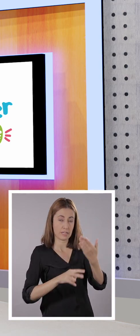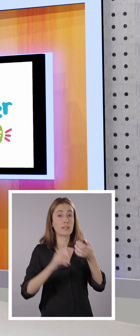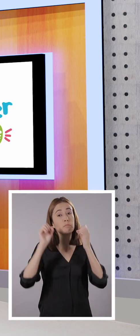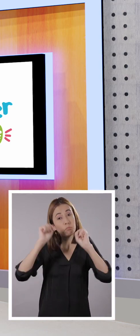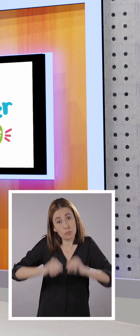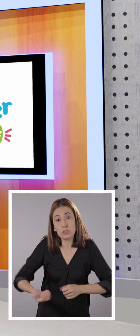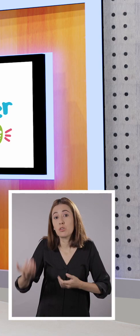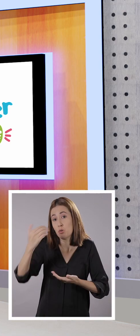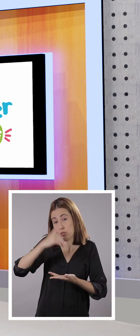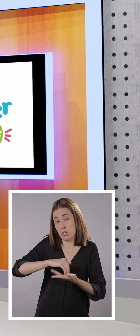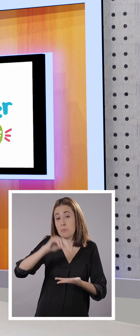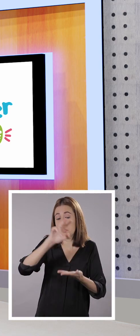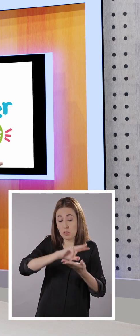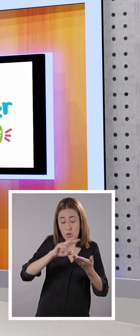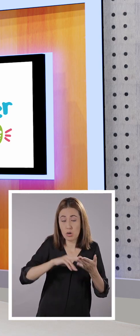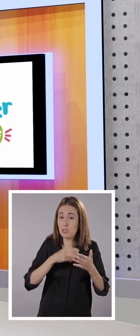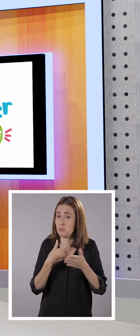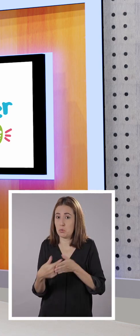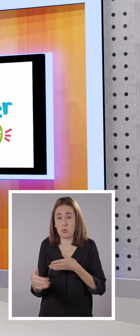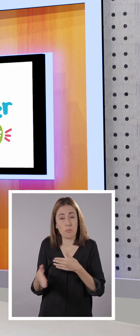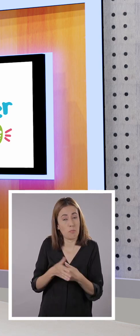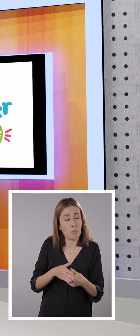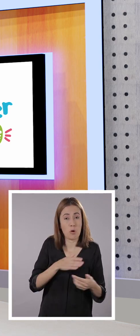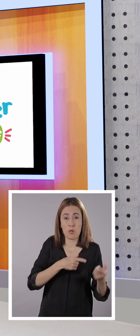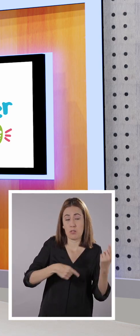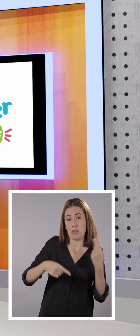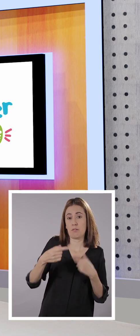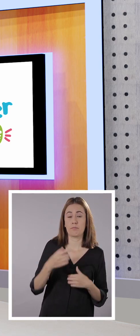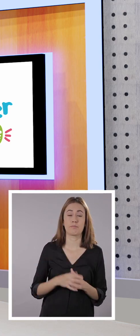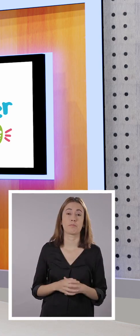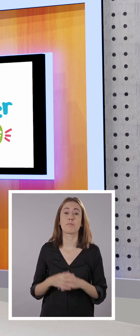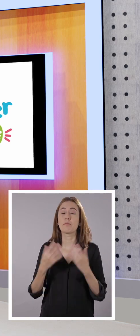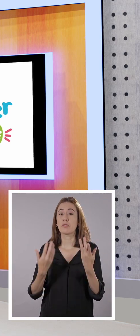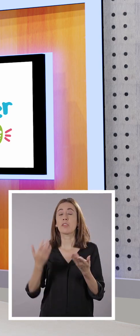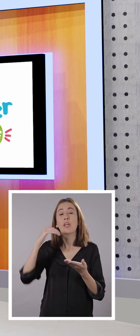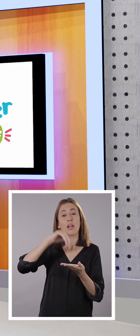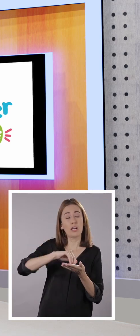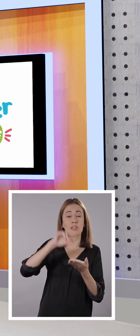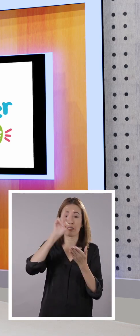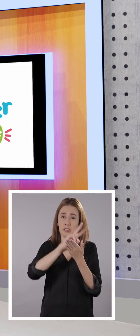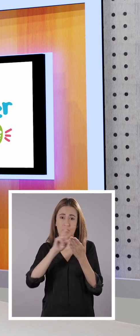para comprender el texto, lo hacemos. Y esa es una estrategia de comprensión de textos.